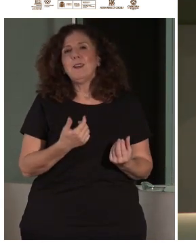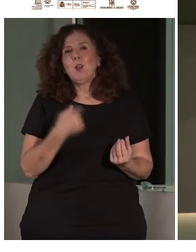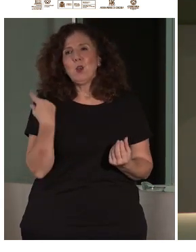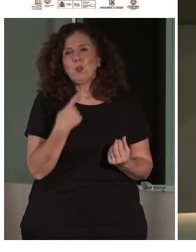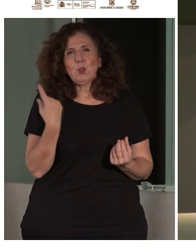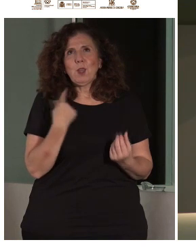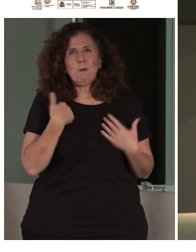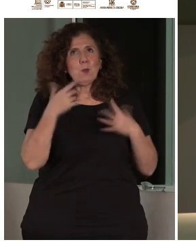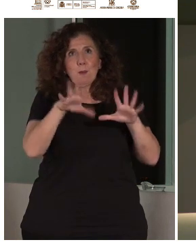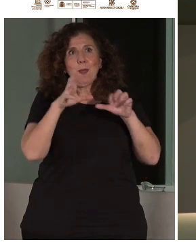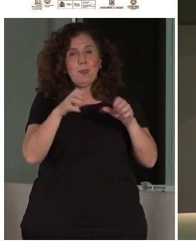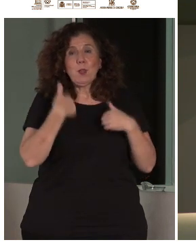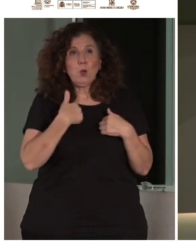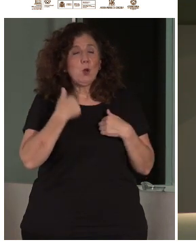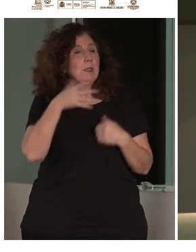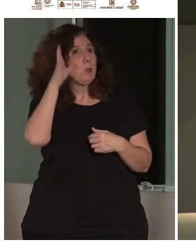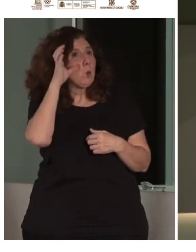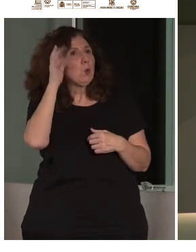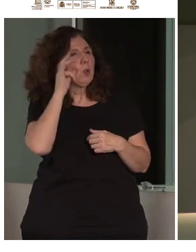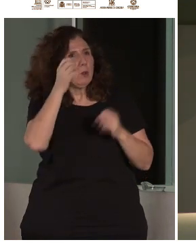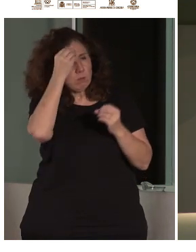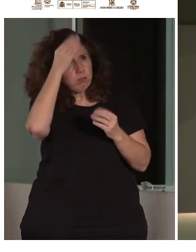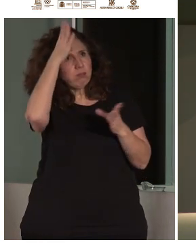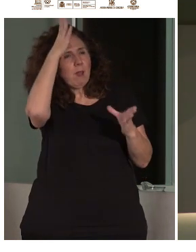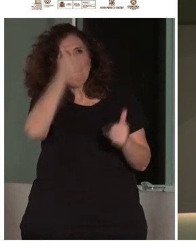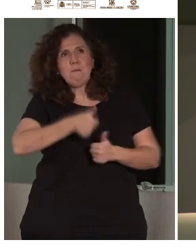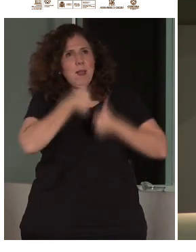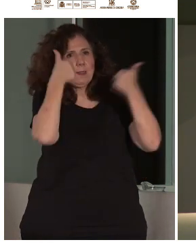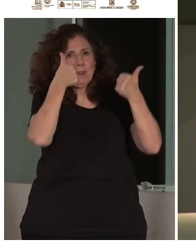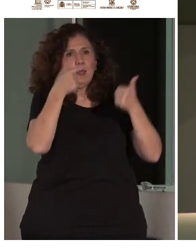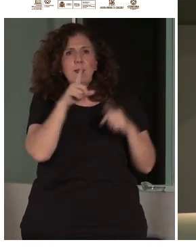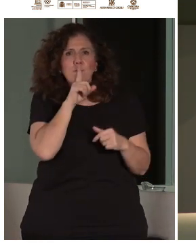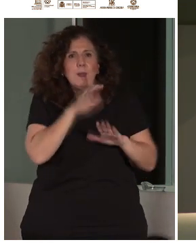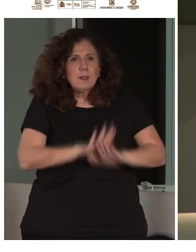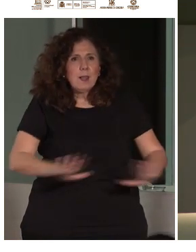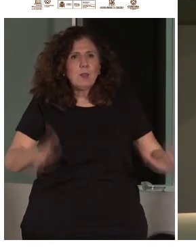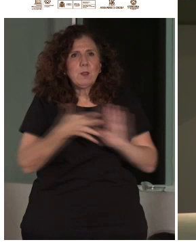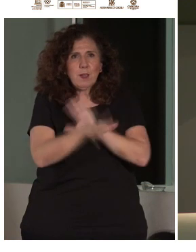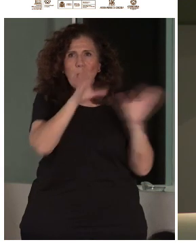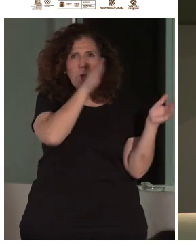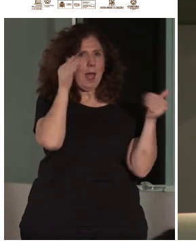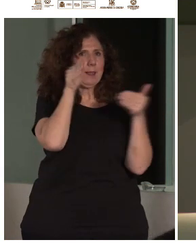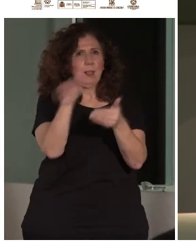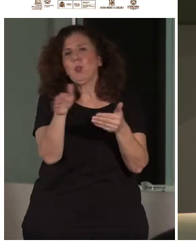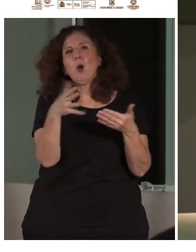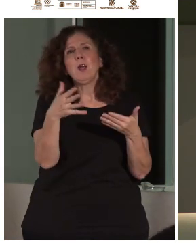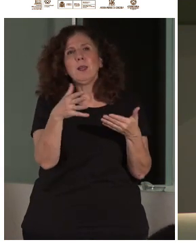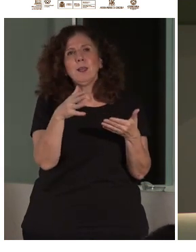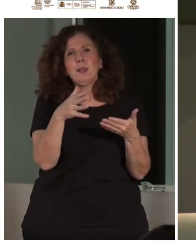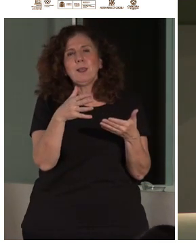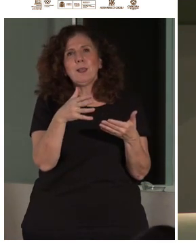Yo cada vez que te escucho me alumbras más y creo que todos los que están aquí por el silencio que has recibido creo que también lo has transmitido.